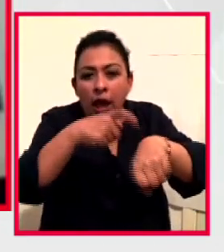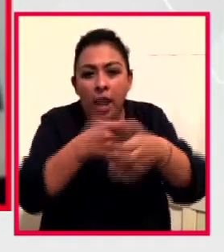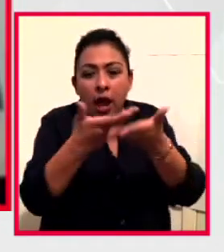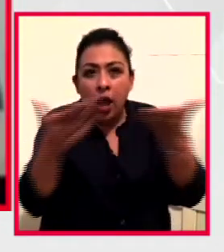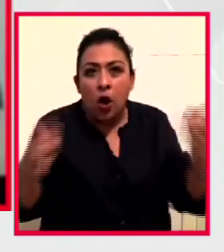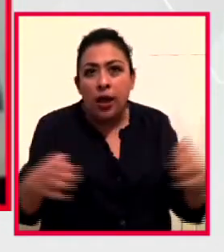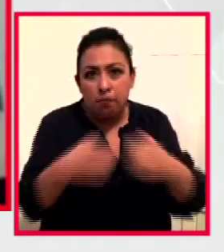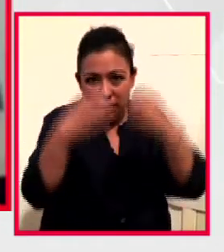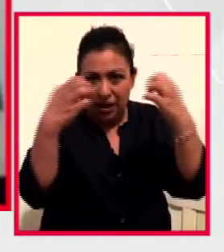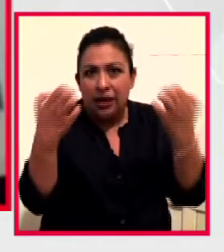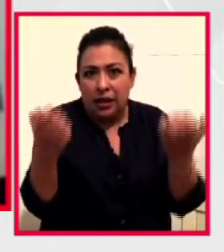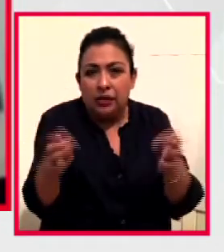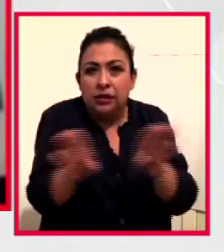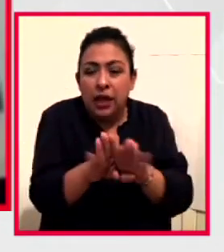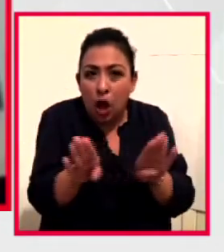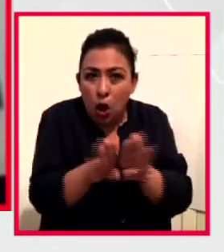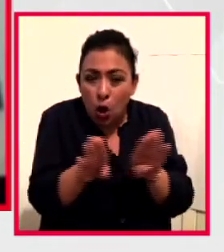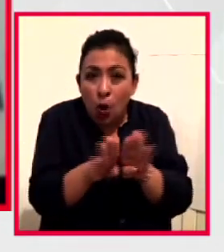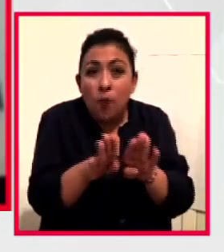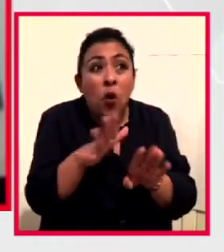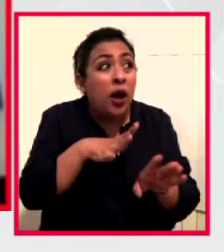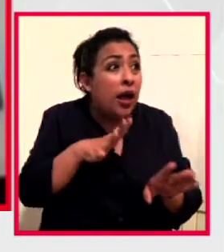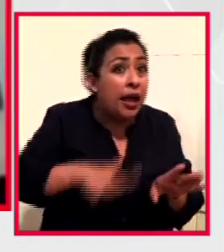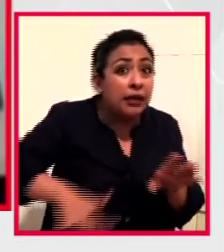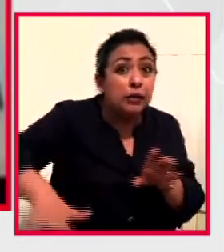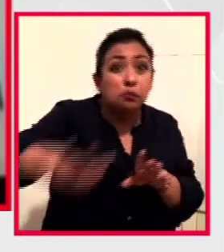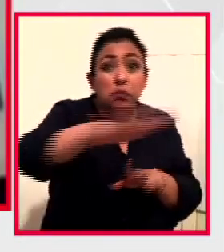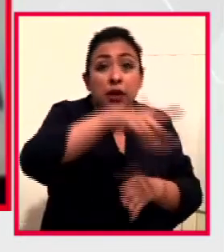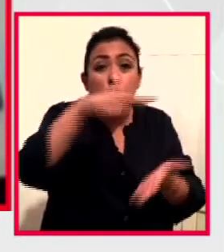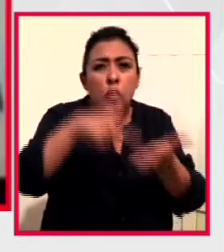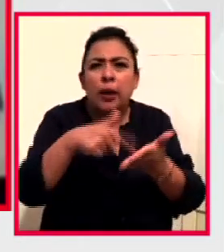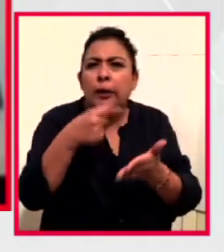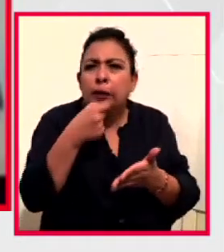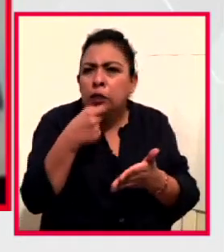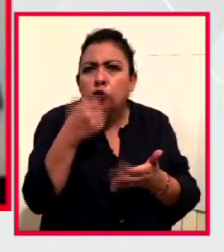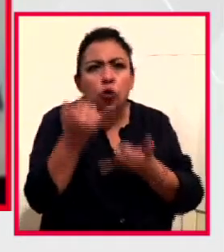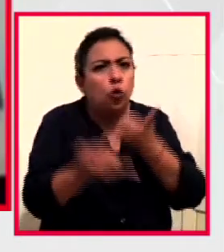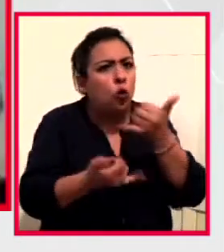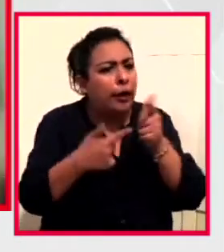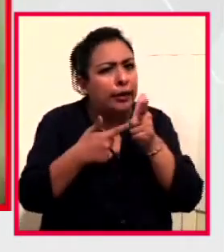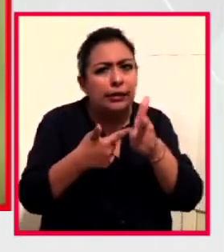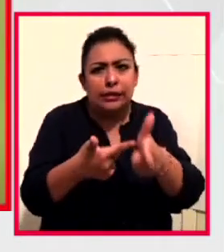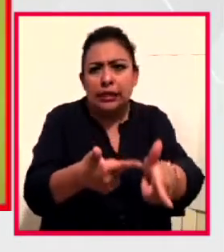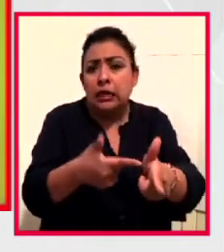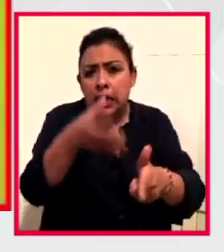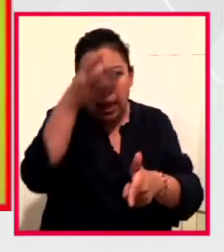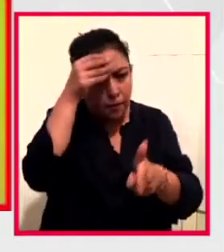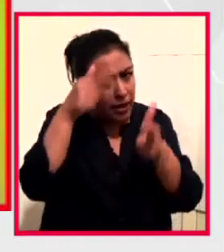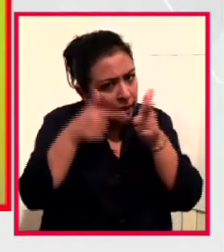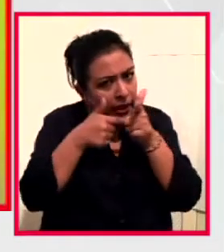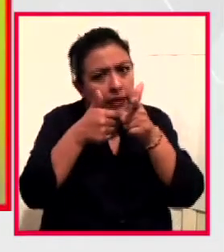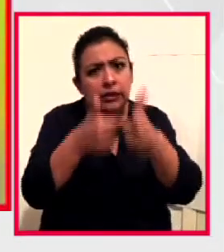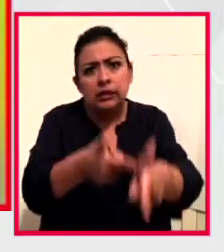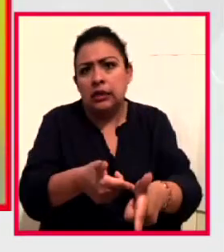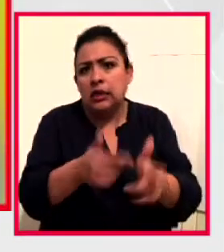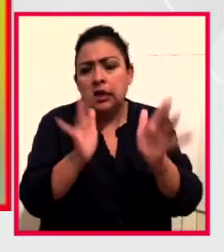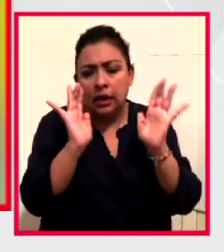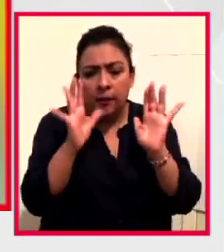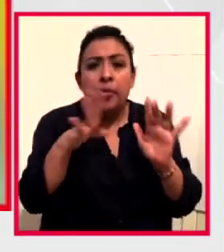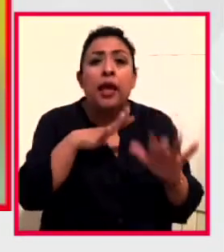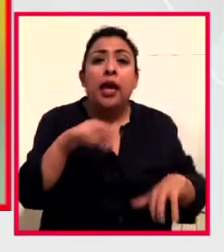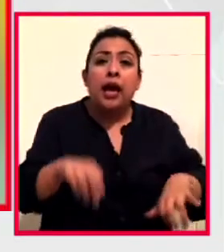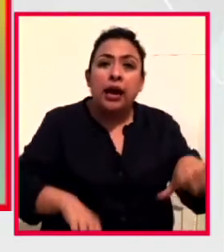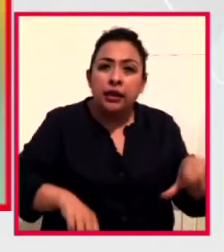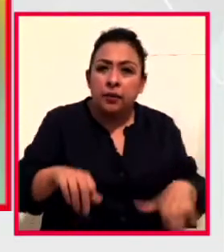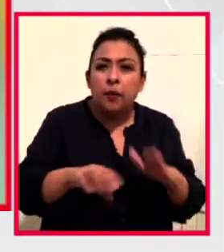encontrar el espacio para que los niños no dejen de jugar y no dejen de aprender. Actividades como